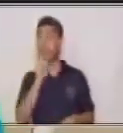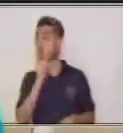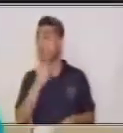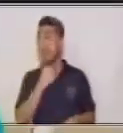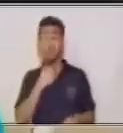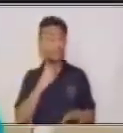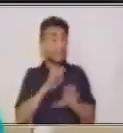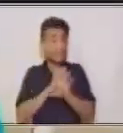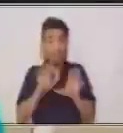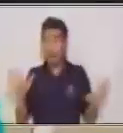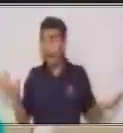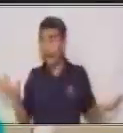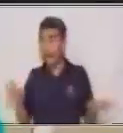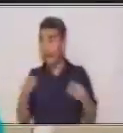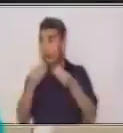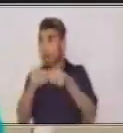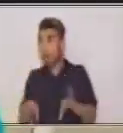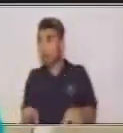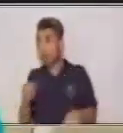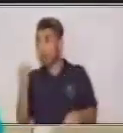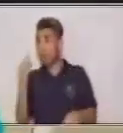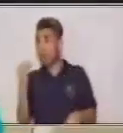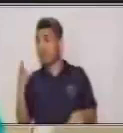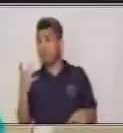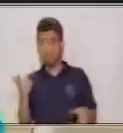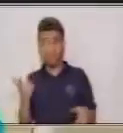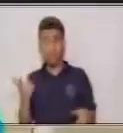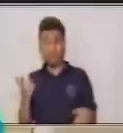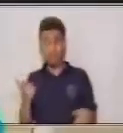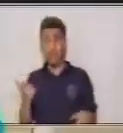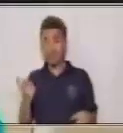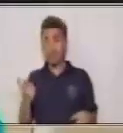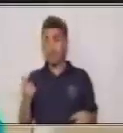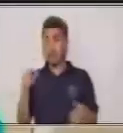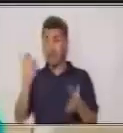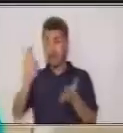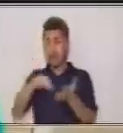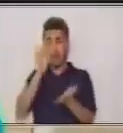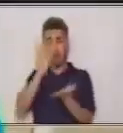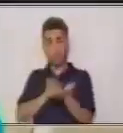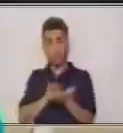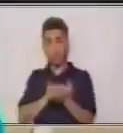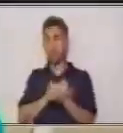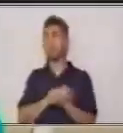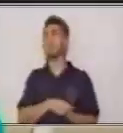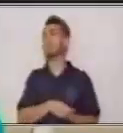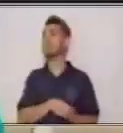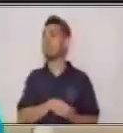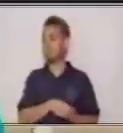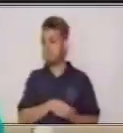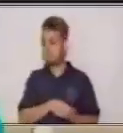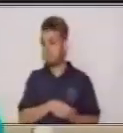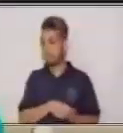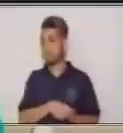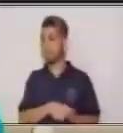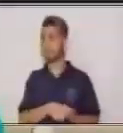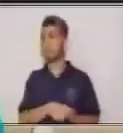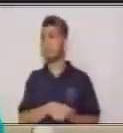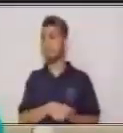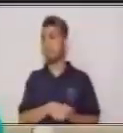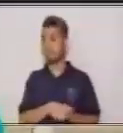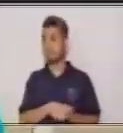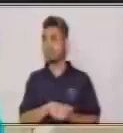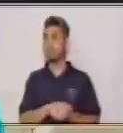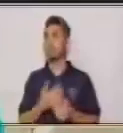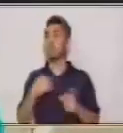huevos verdes con jamón. No me gustan nada, Juan Ramón. Ahora bien, lo voy a hacer de